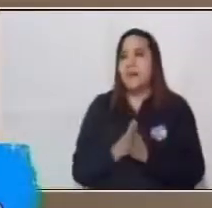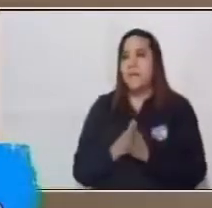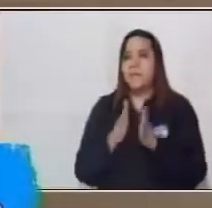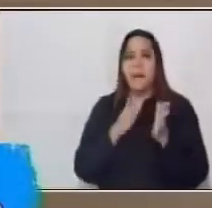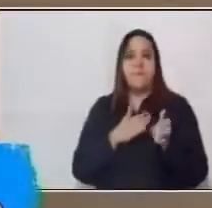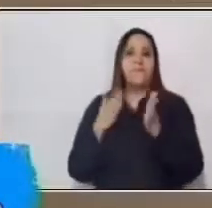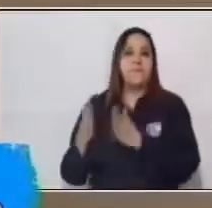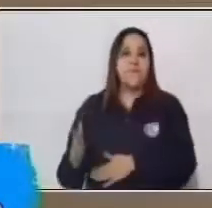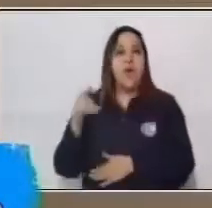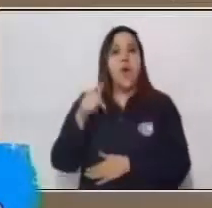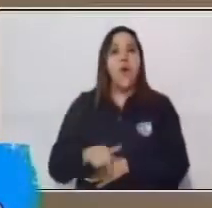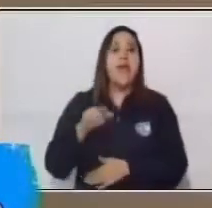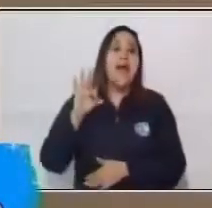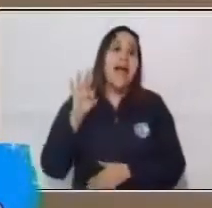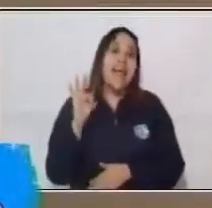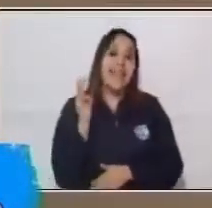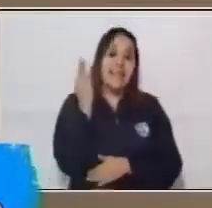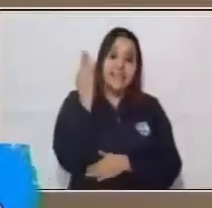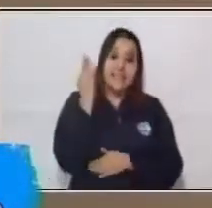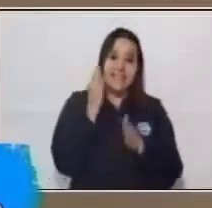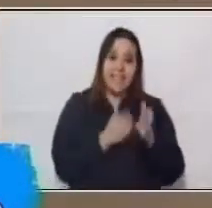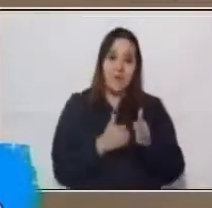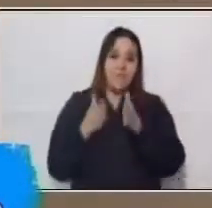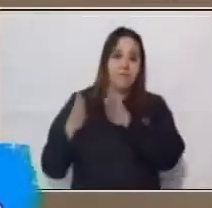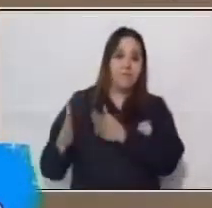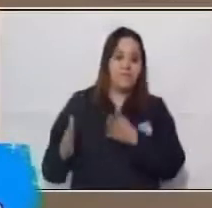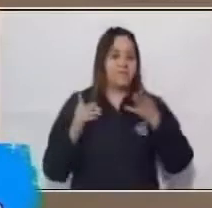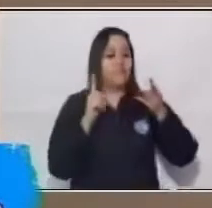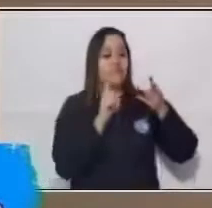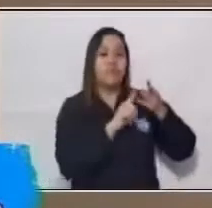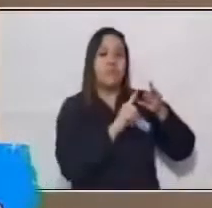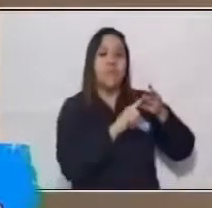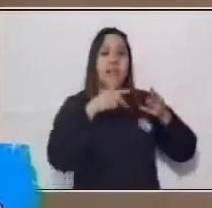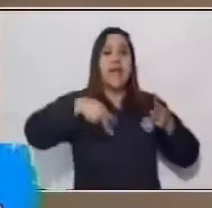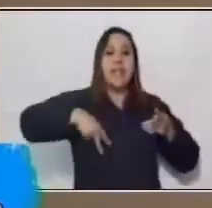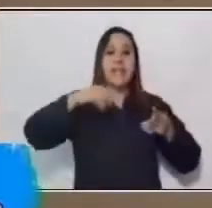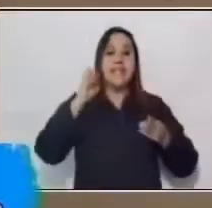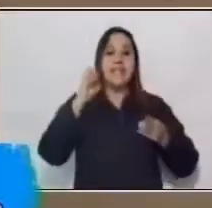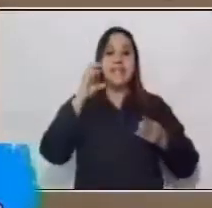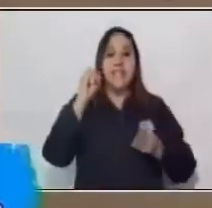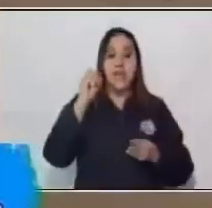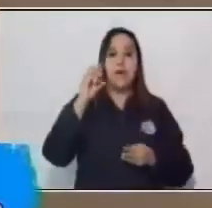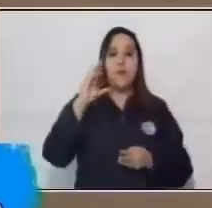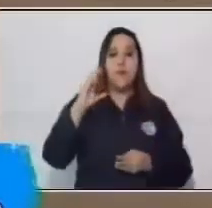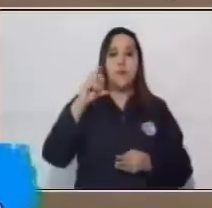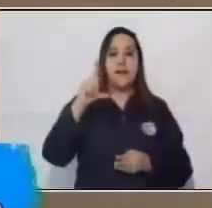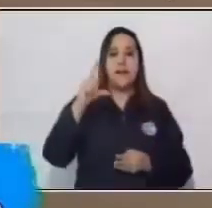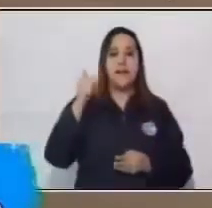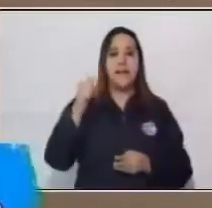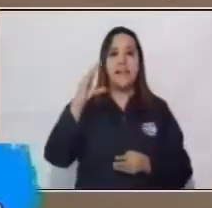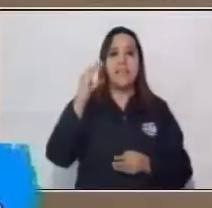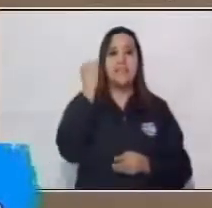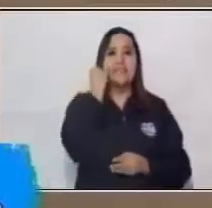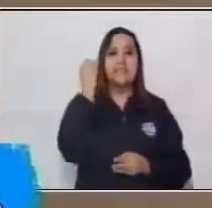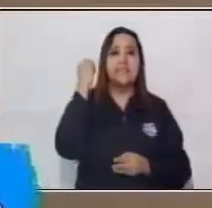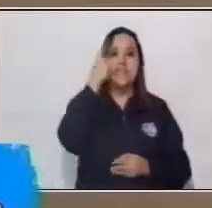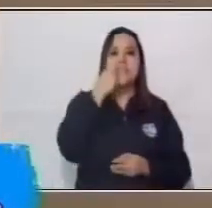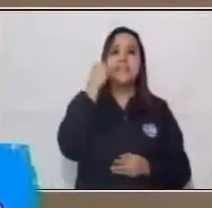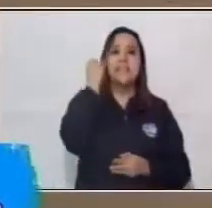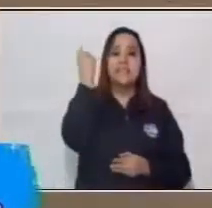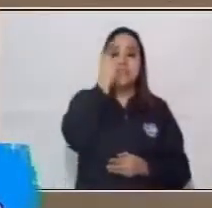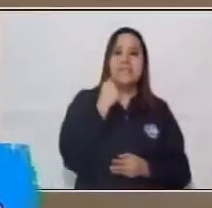literario o la tercer corriente que esto se refiere al neoclasicismo. Recuerda, al principio vimos